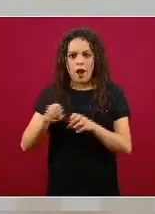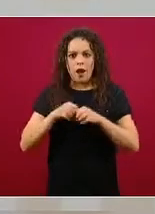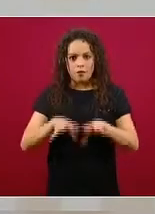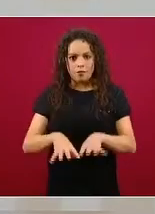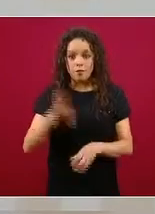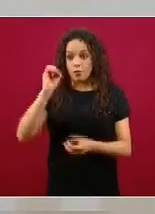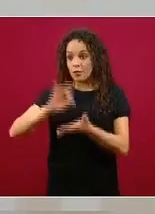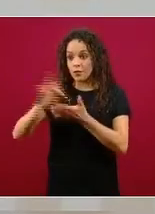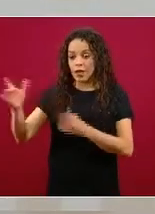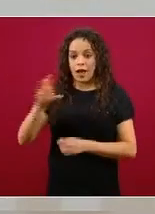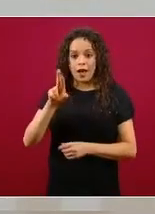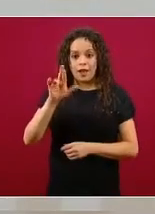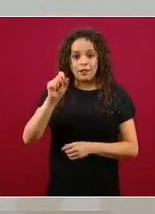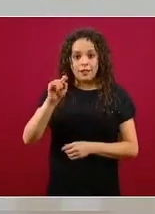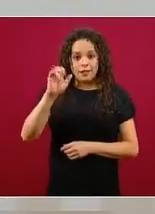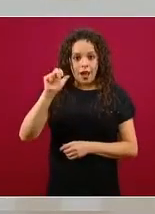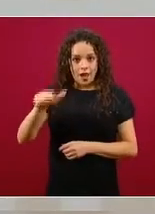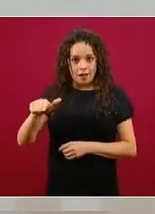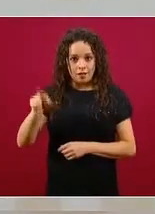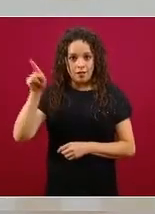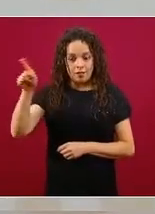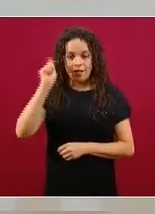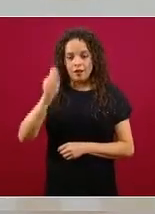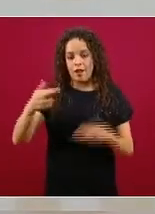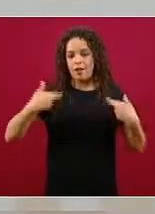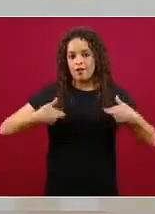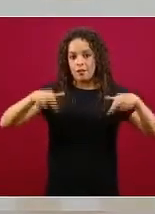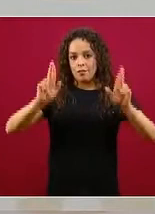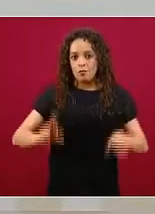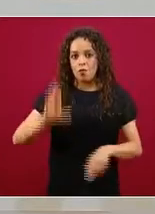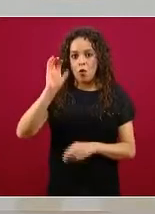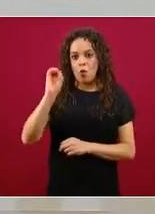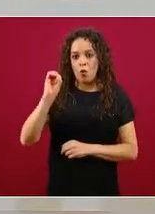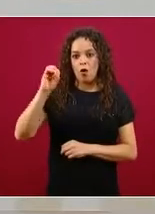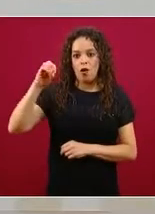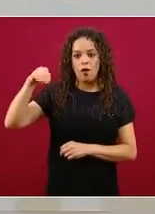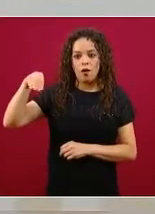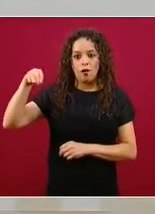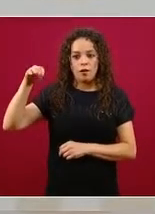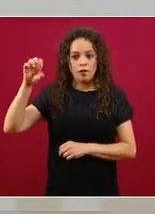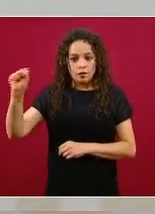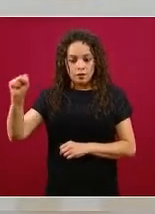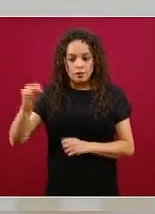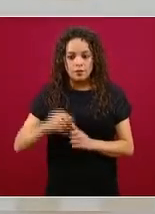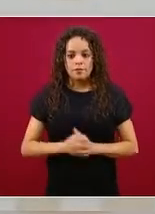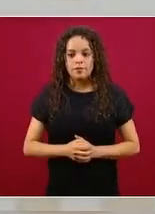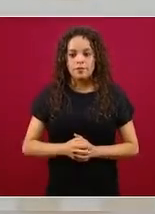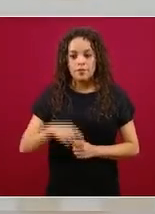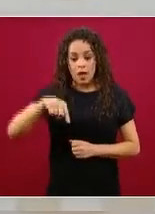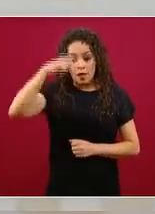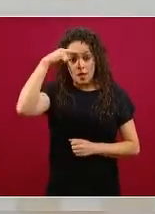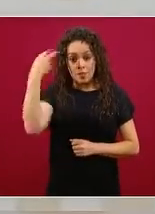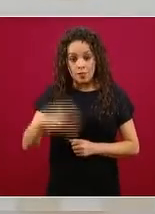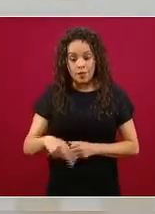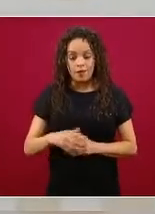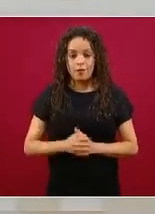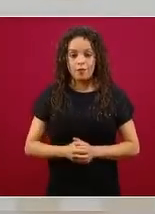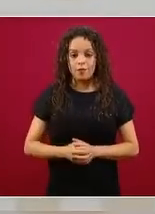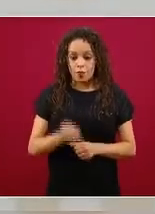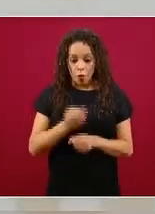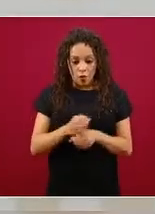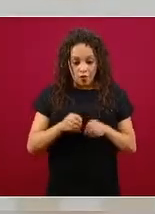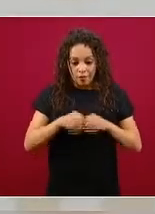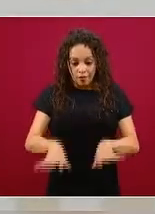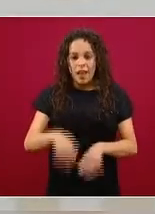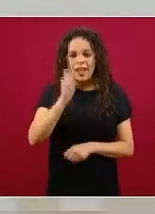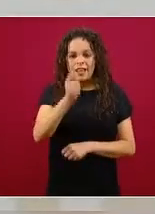es el representante de la organización mundial de la salud organización panamericana de salud en méxico acaba de salir me parece que lo invocamos un